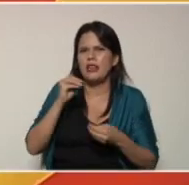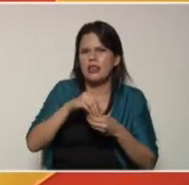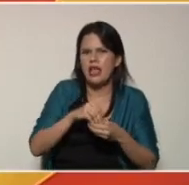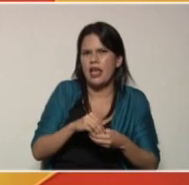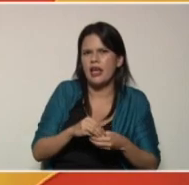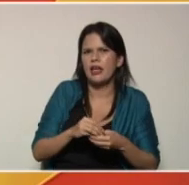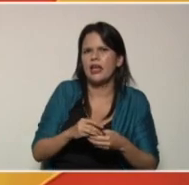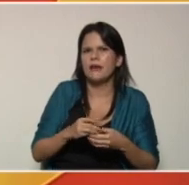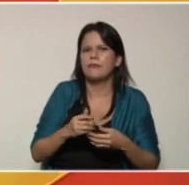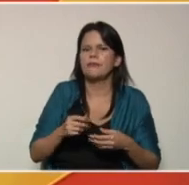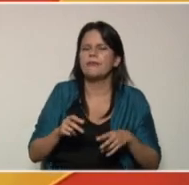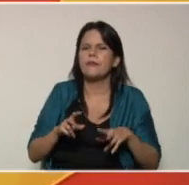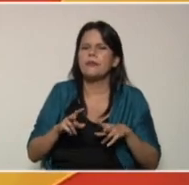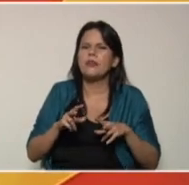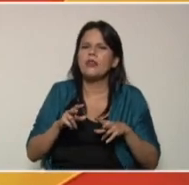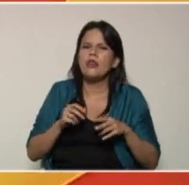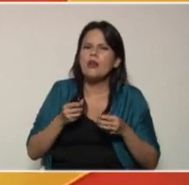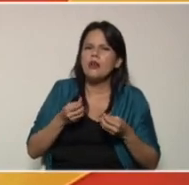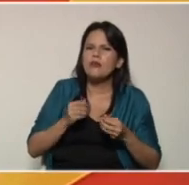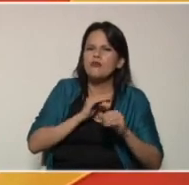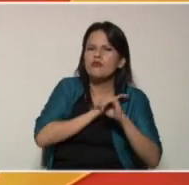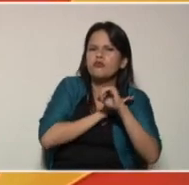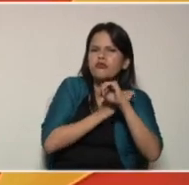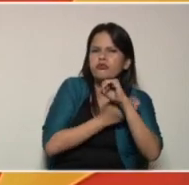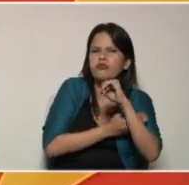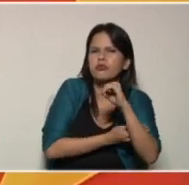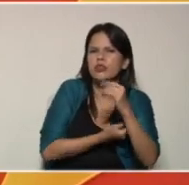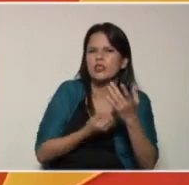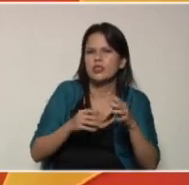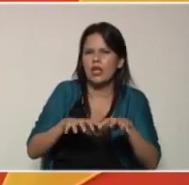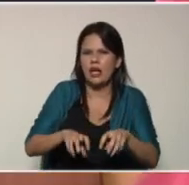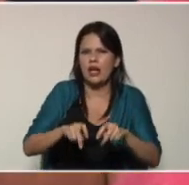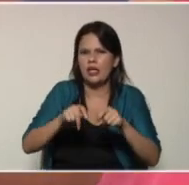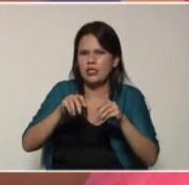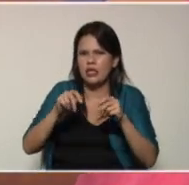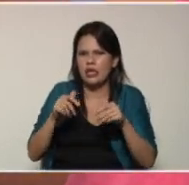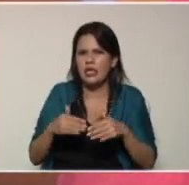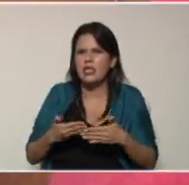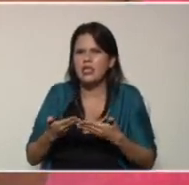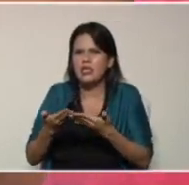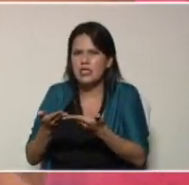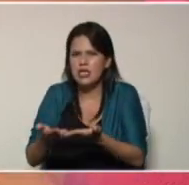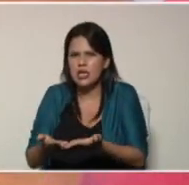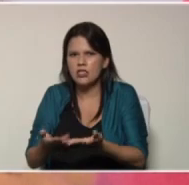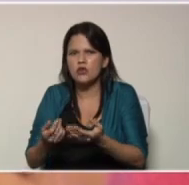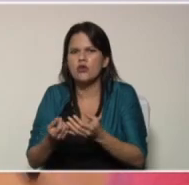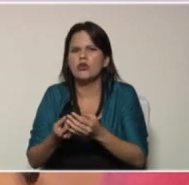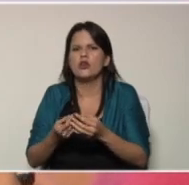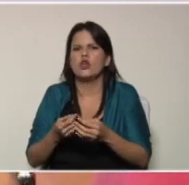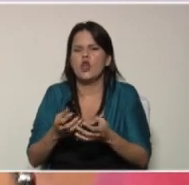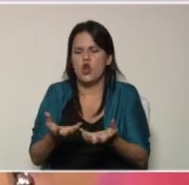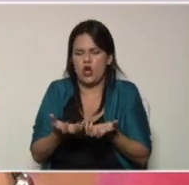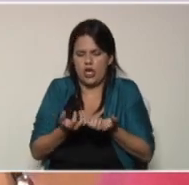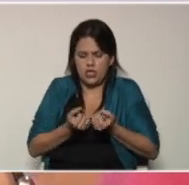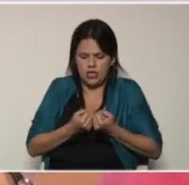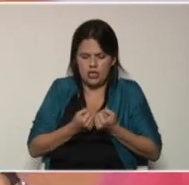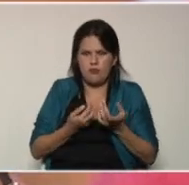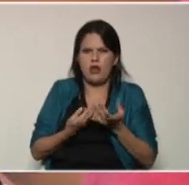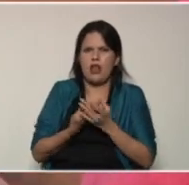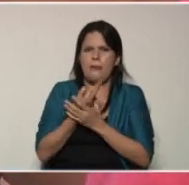la tierra y estos nutrientes a su vez los absorben las plantas es decir Jenny que después de los 21 días es que podemos